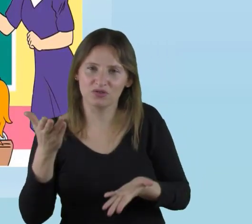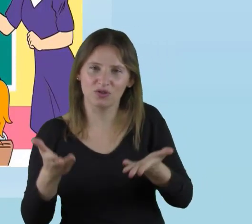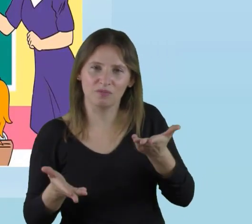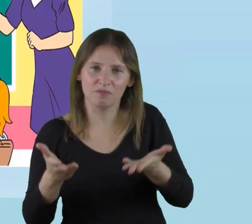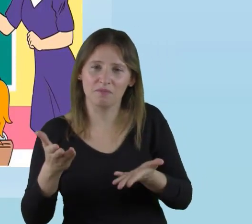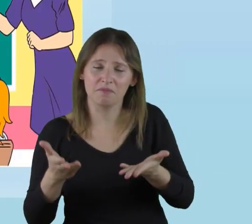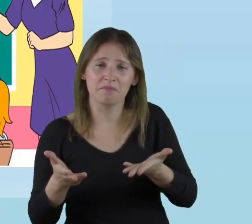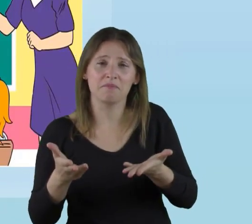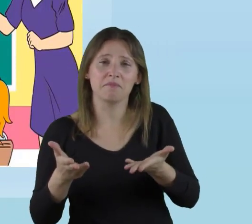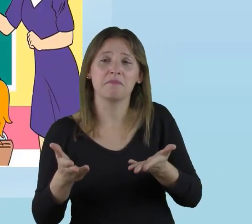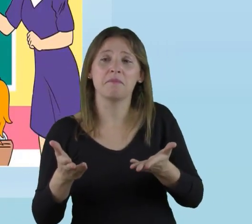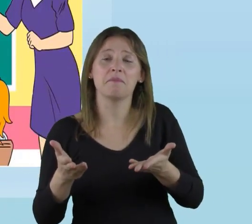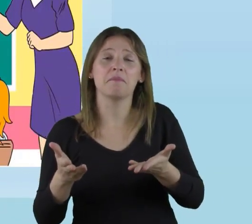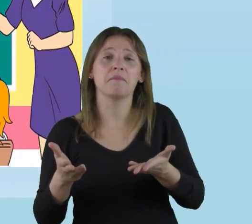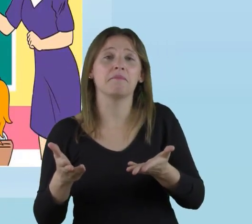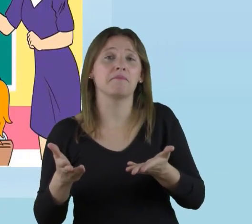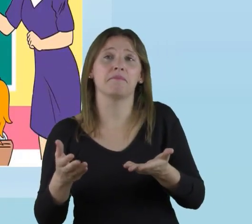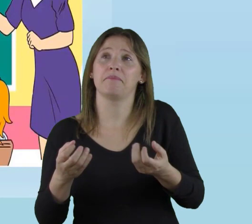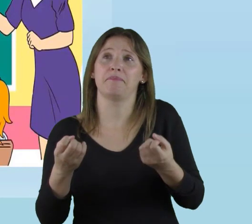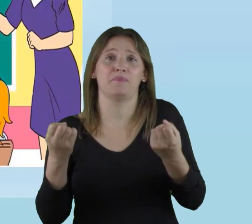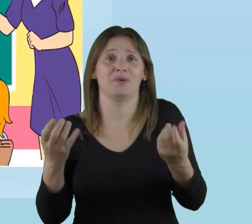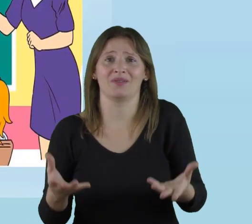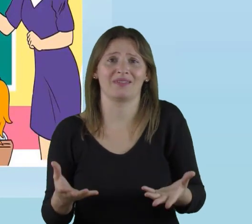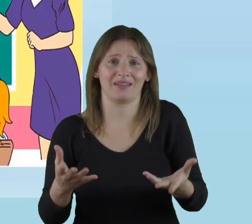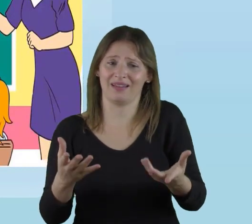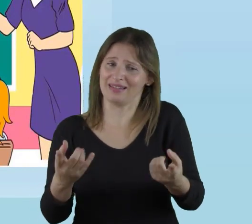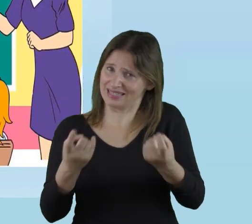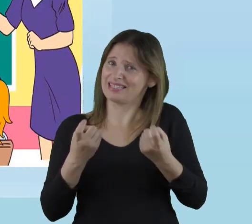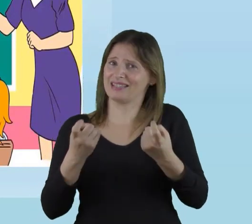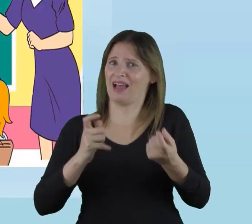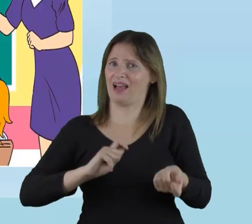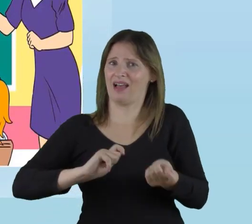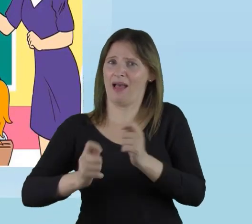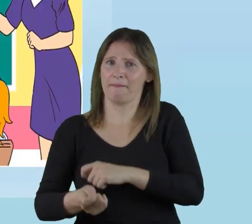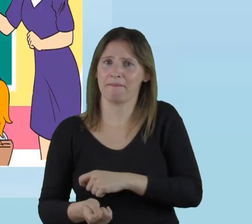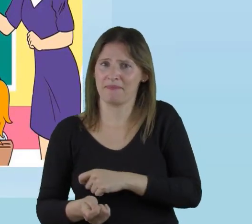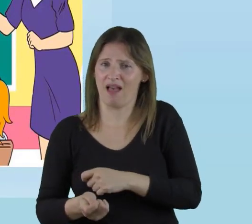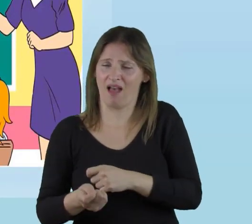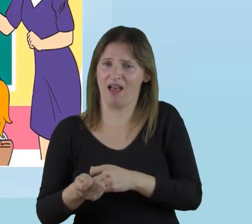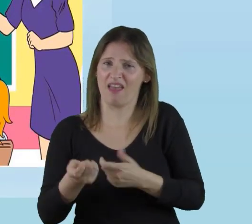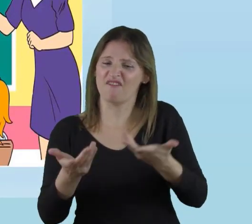de evaluación. ¿Por qué? Porque